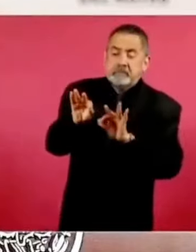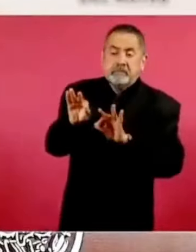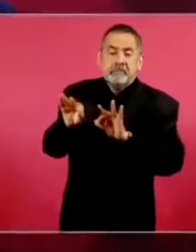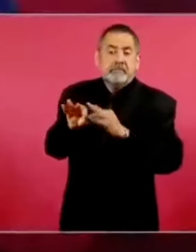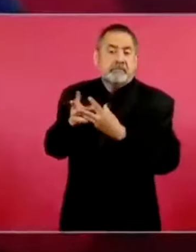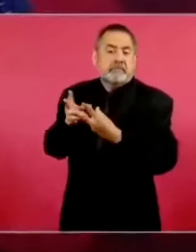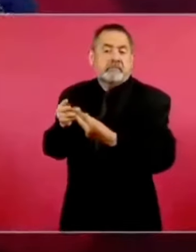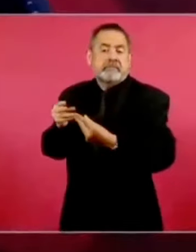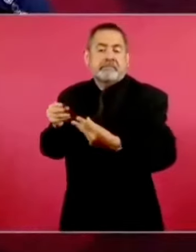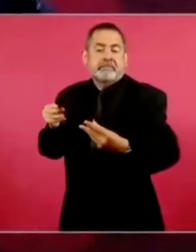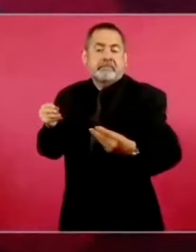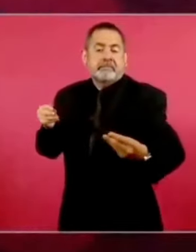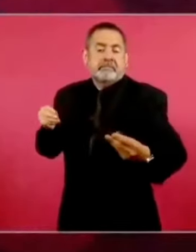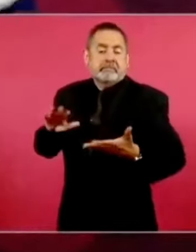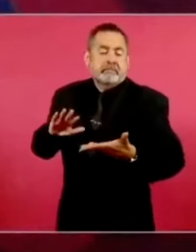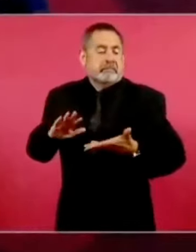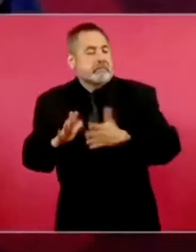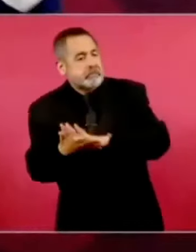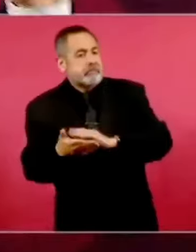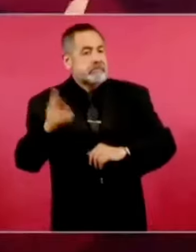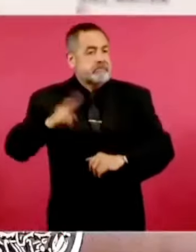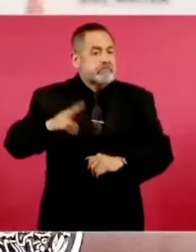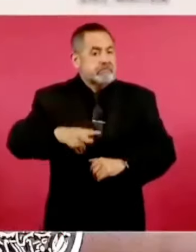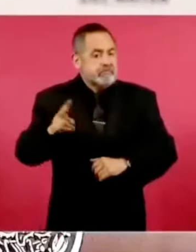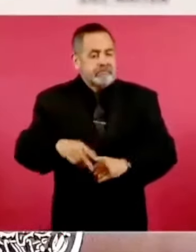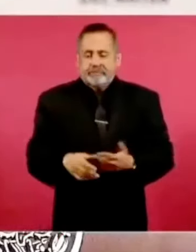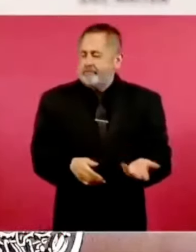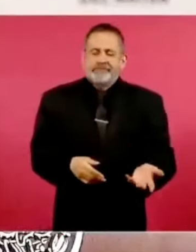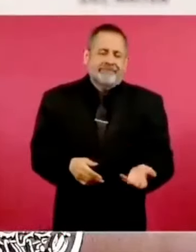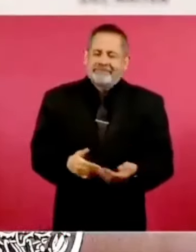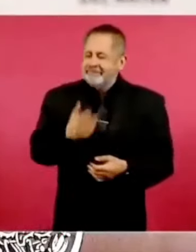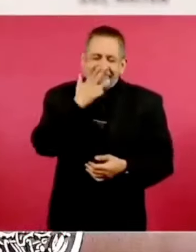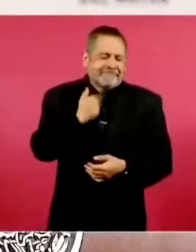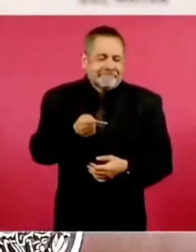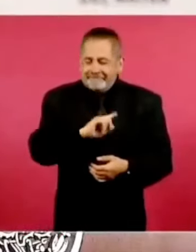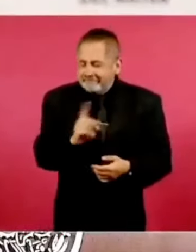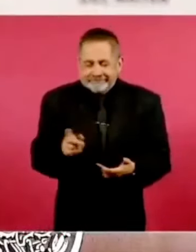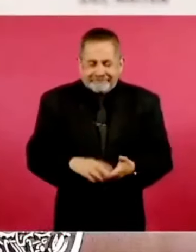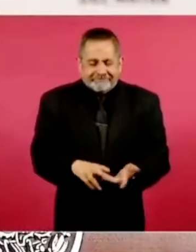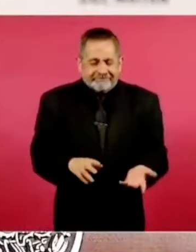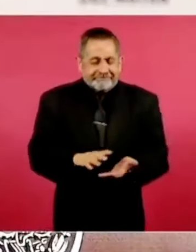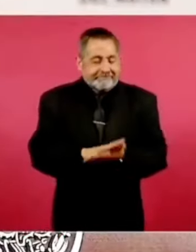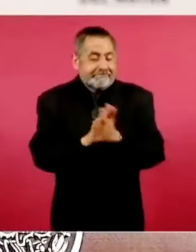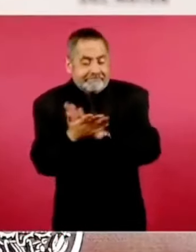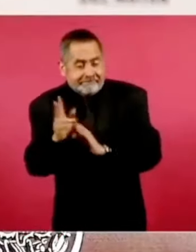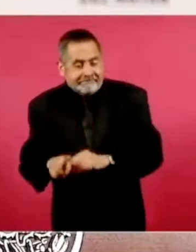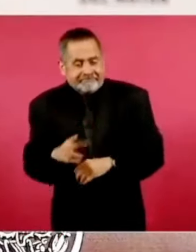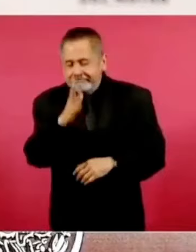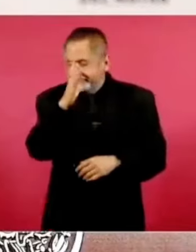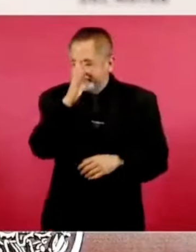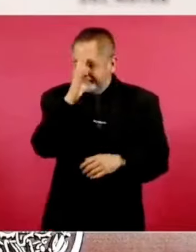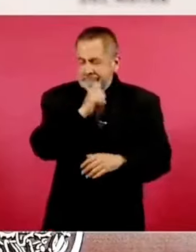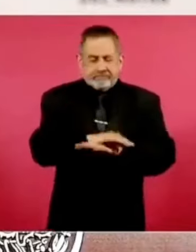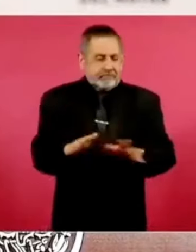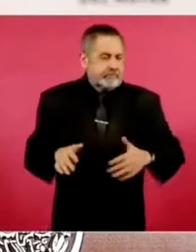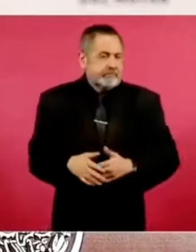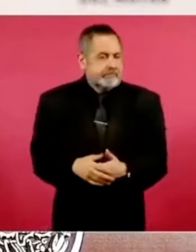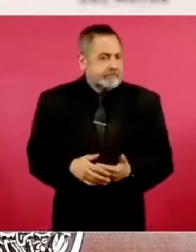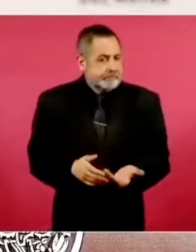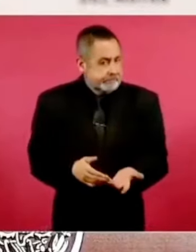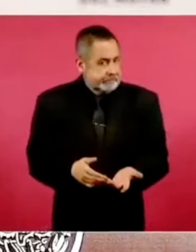veces puede convertirse en verdad, eso ya no funciona, no se puede poner eso,